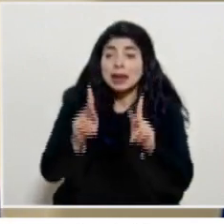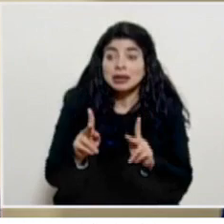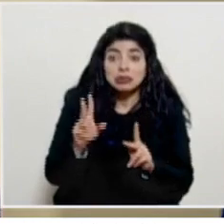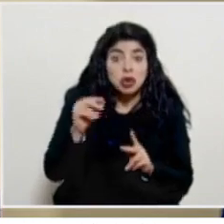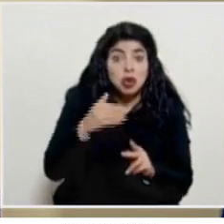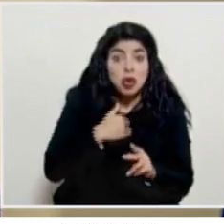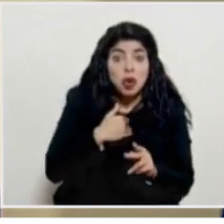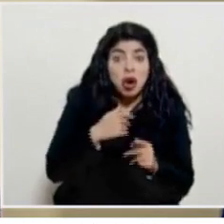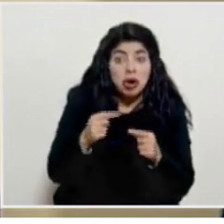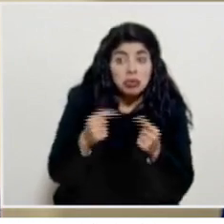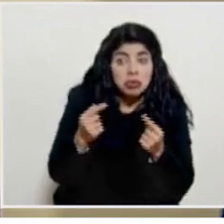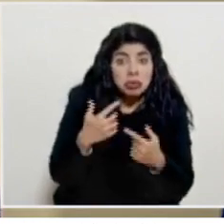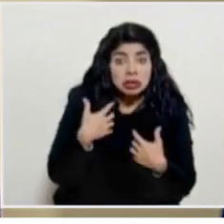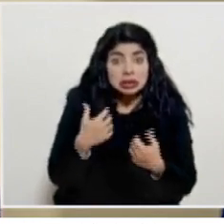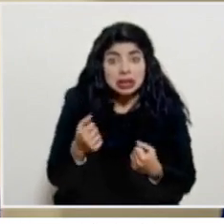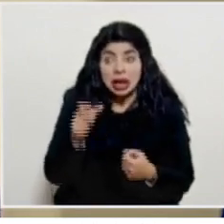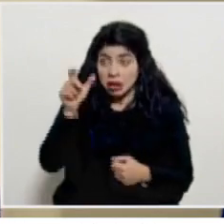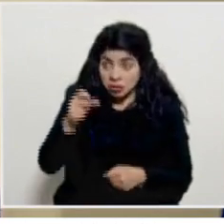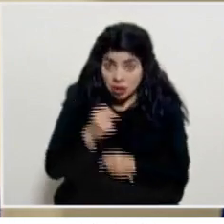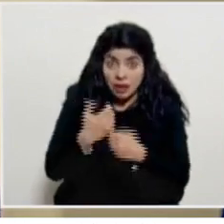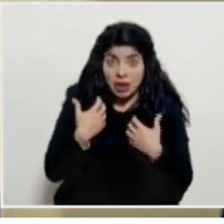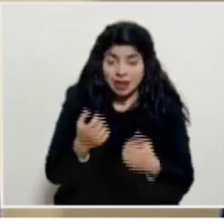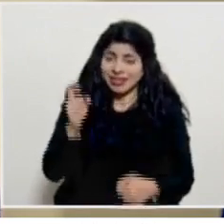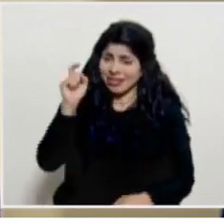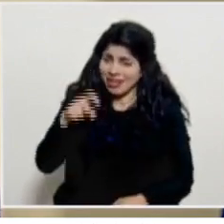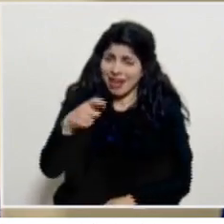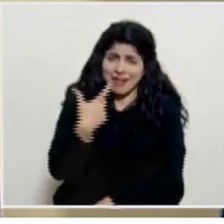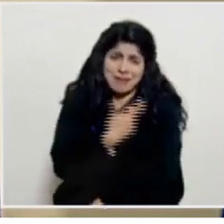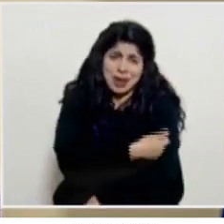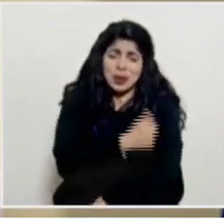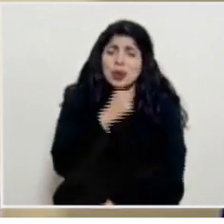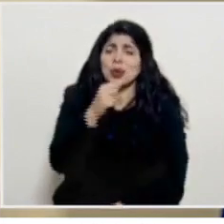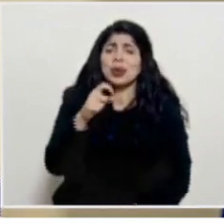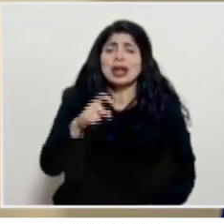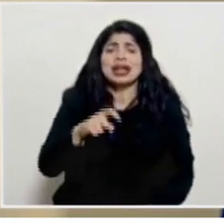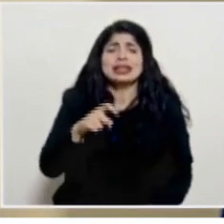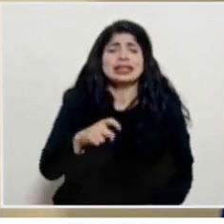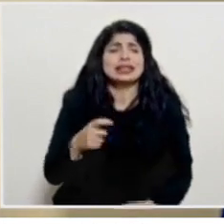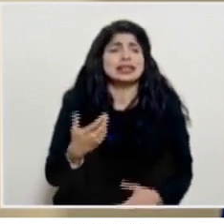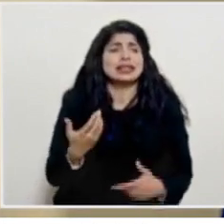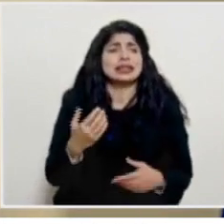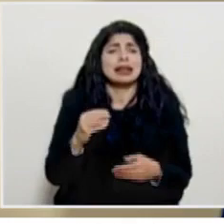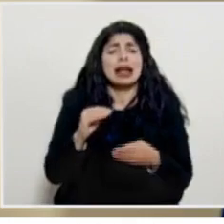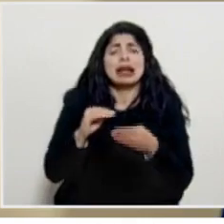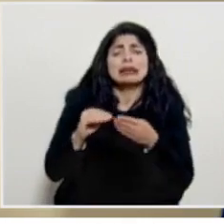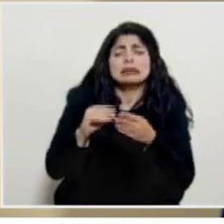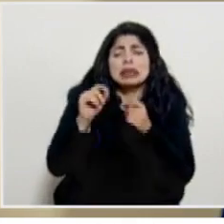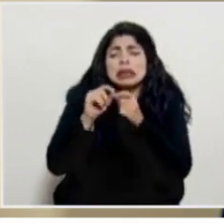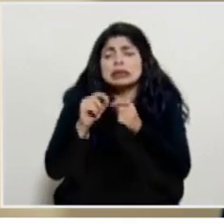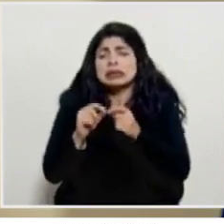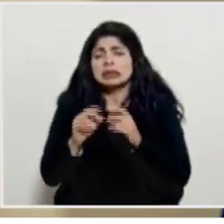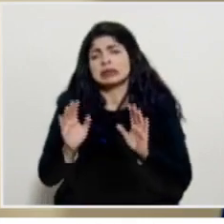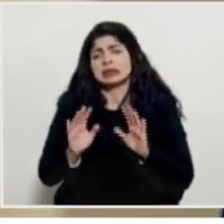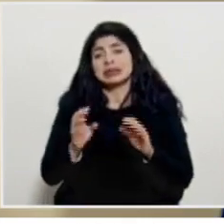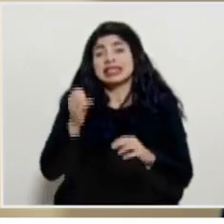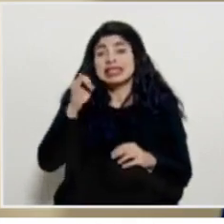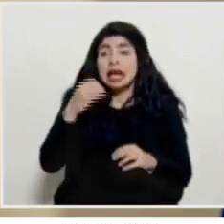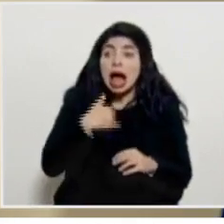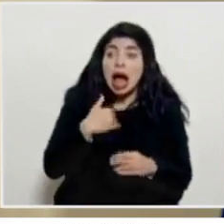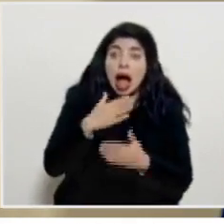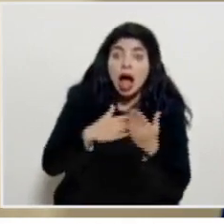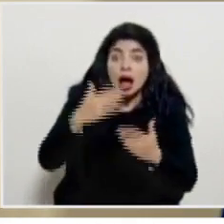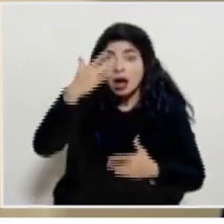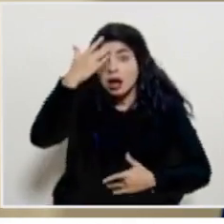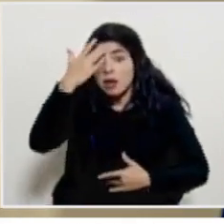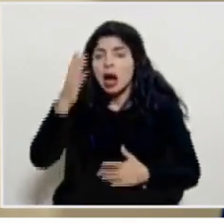una contraindicación y que es personal de salud debe vacunarse o no se ocupa como poner muchas especificidades al respecto obviamente si hay una contraindicación